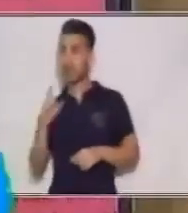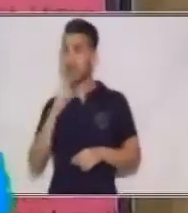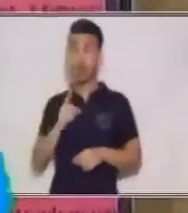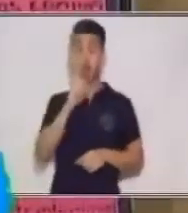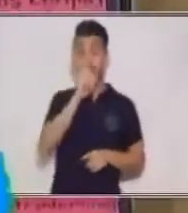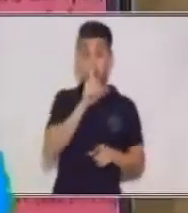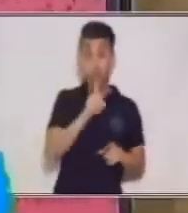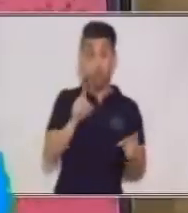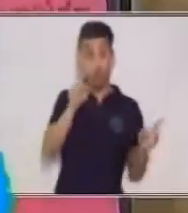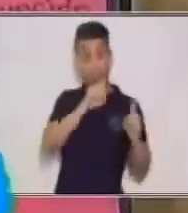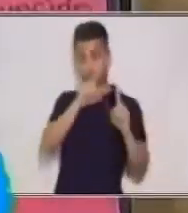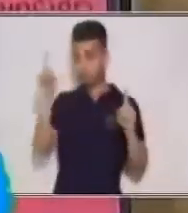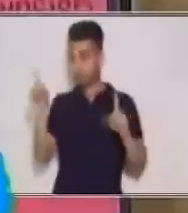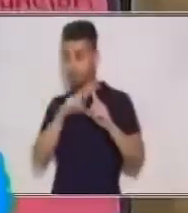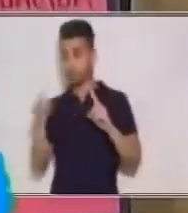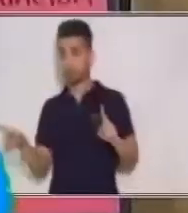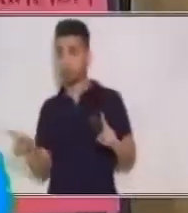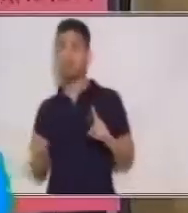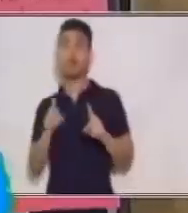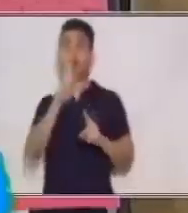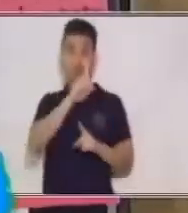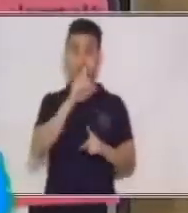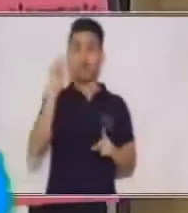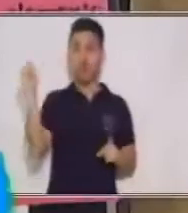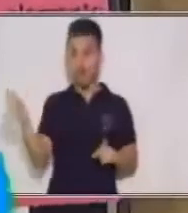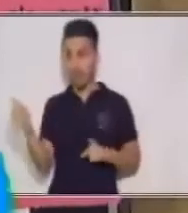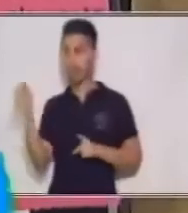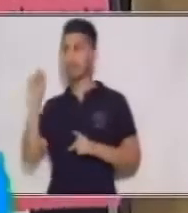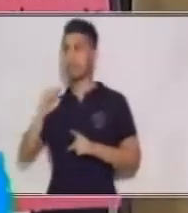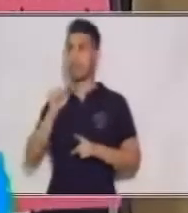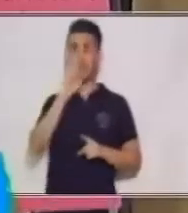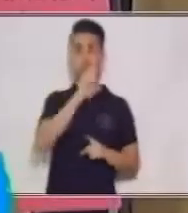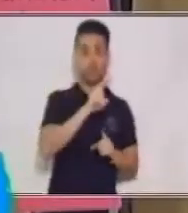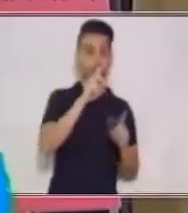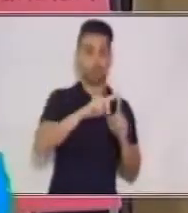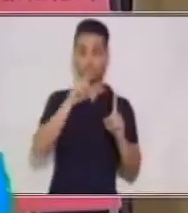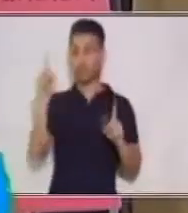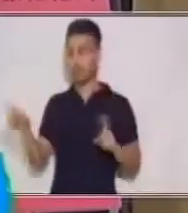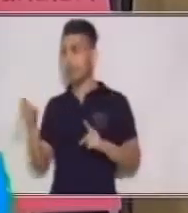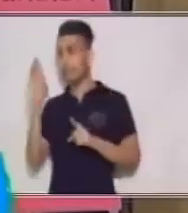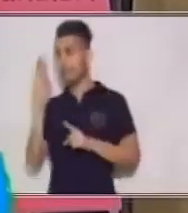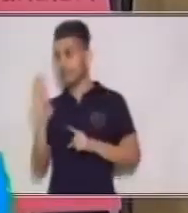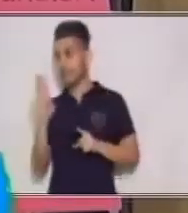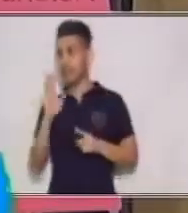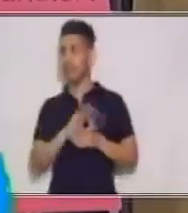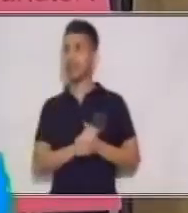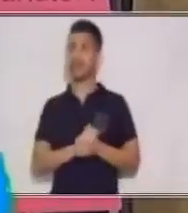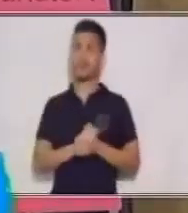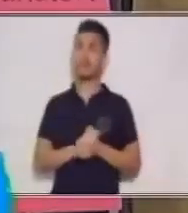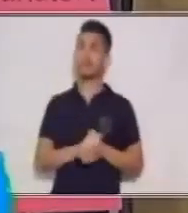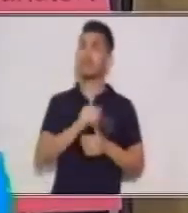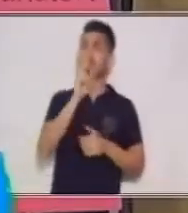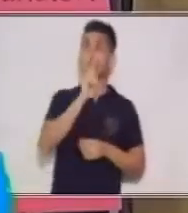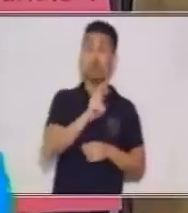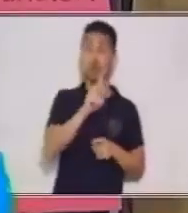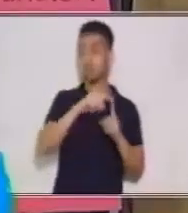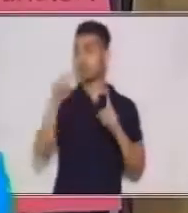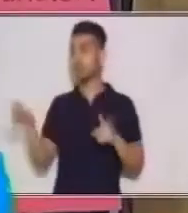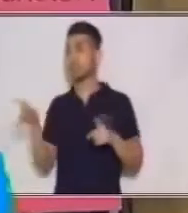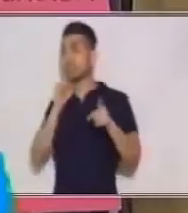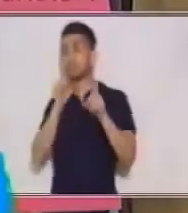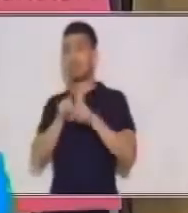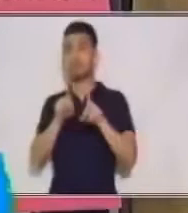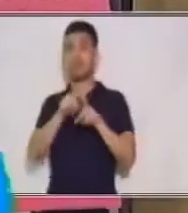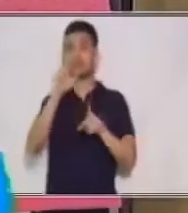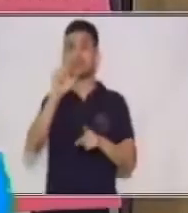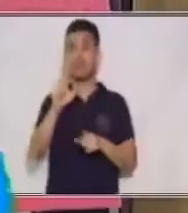contradominio? A 1 le corresponde A, 2 está relacionado con B, pero también está